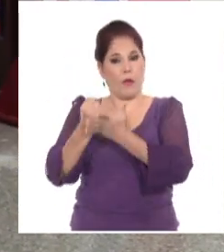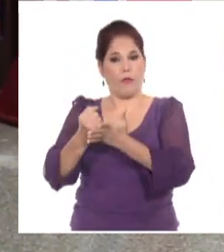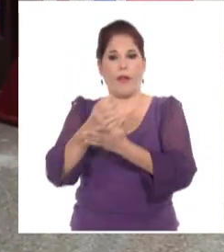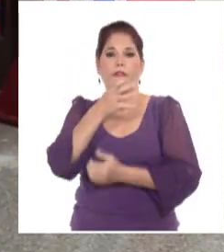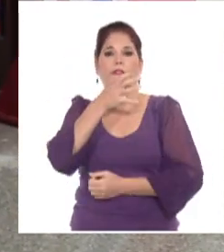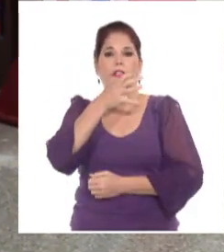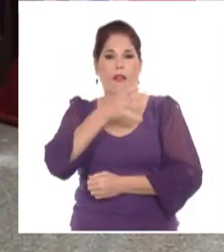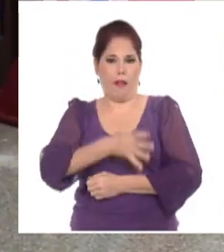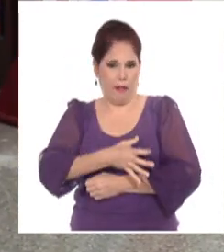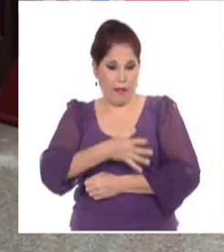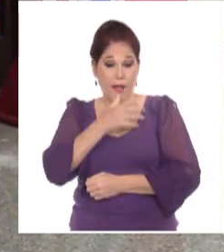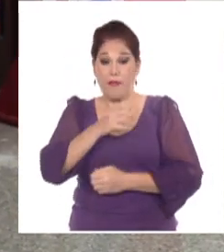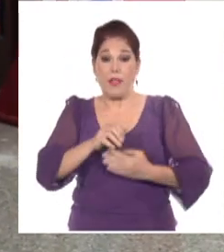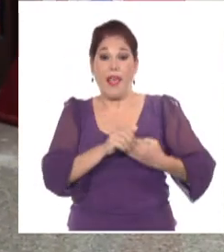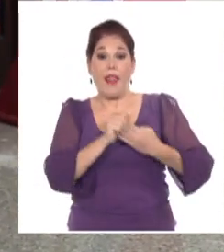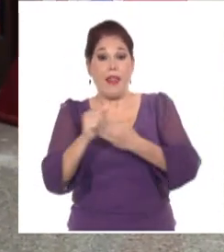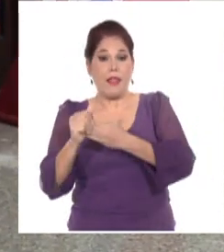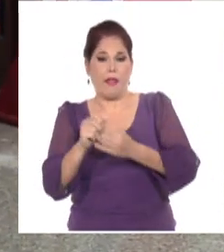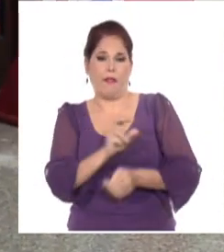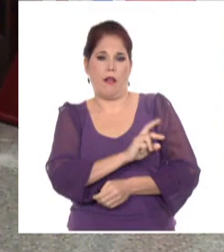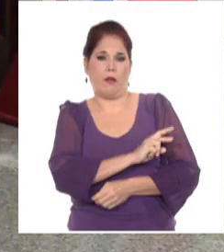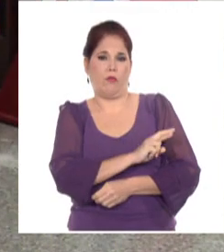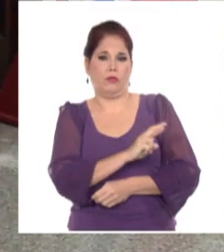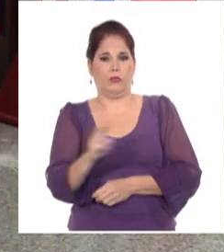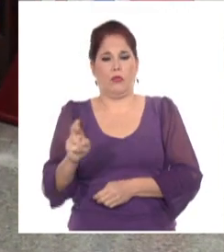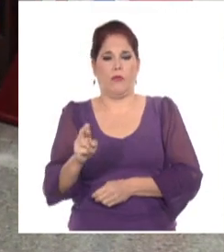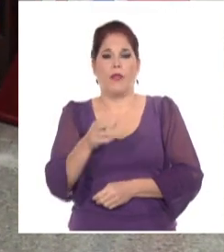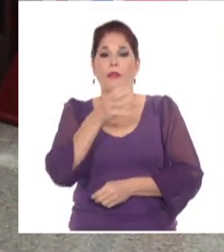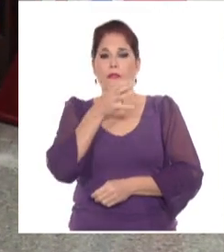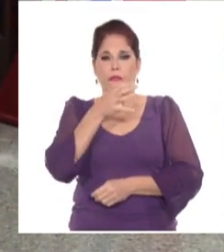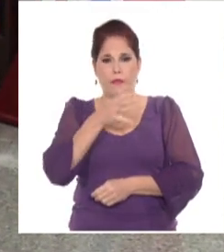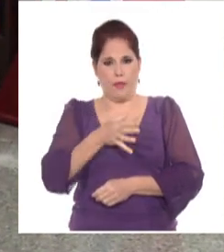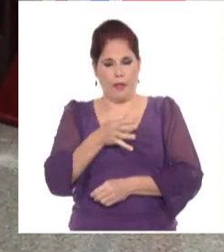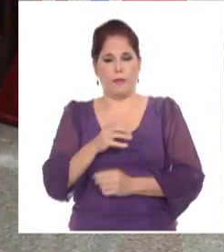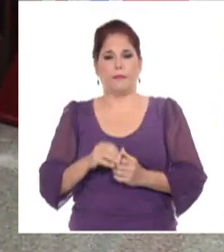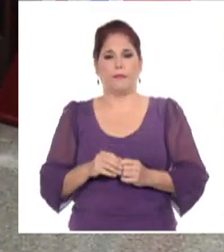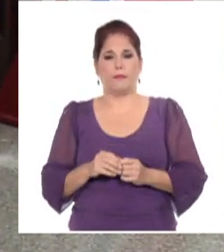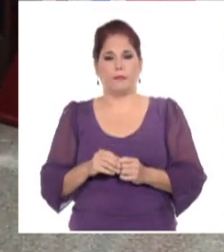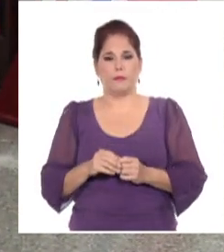el líder de la revolución, y también